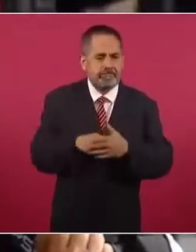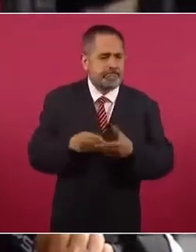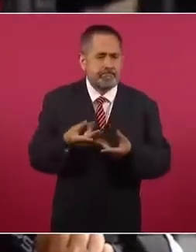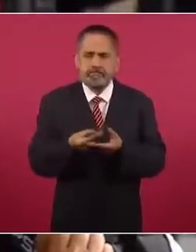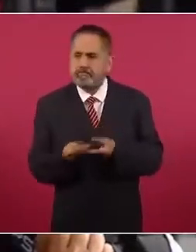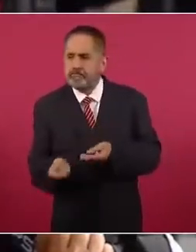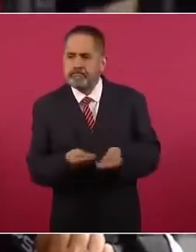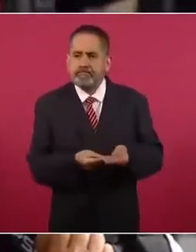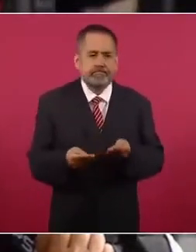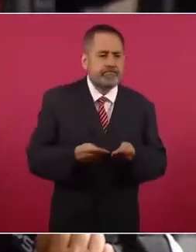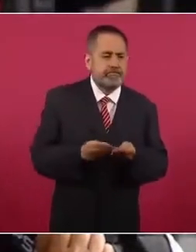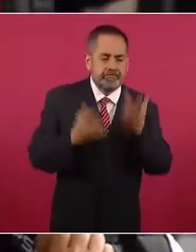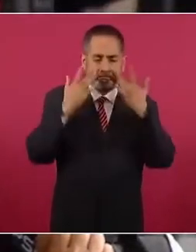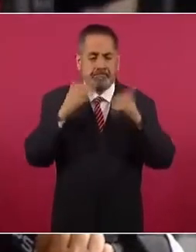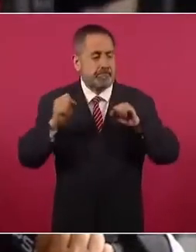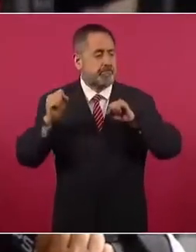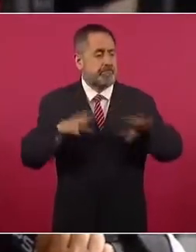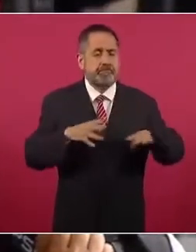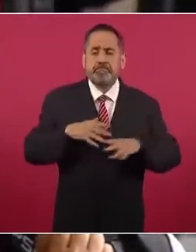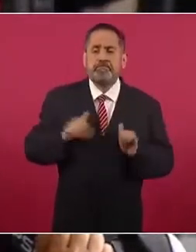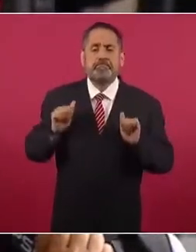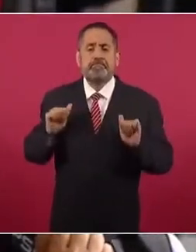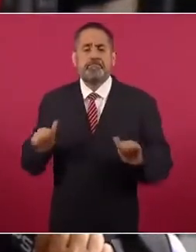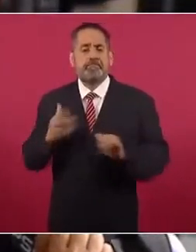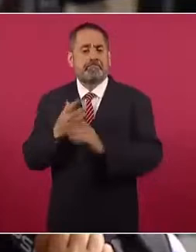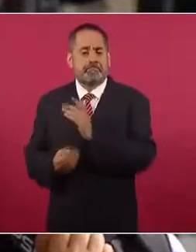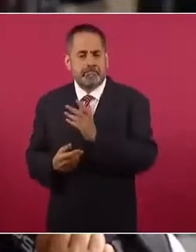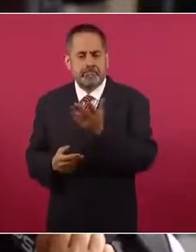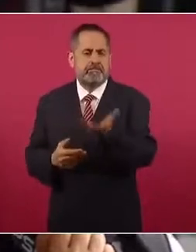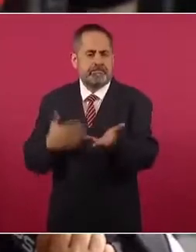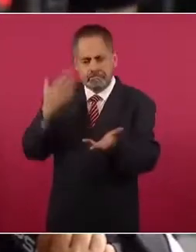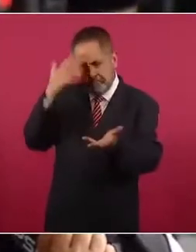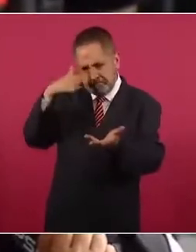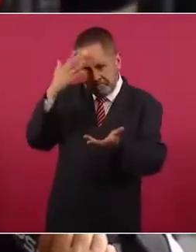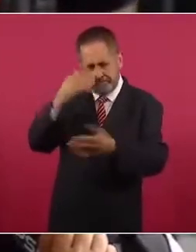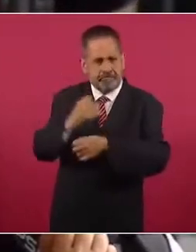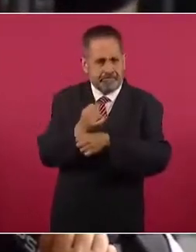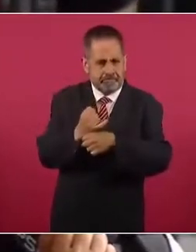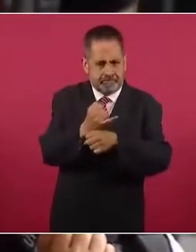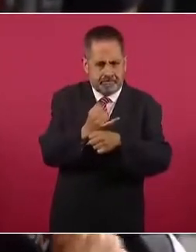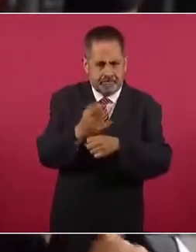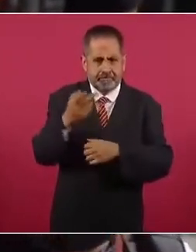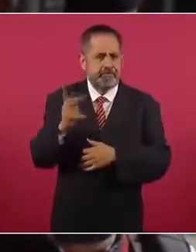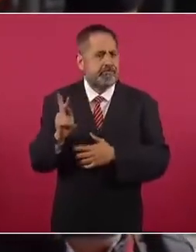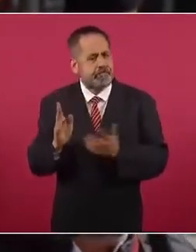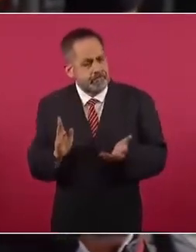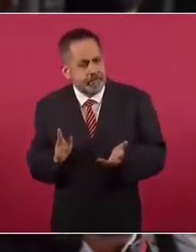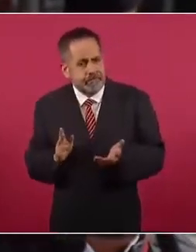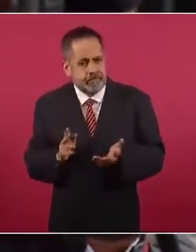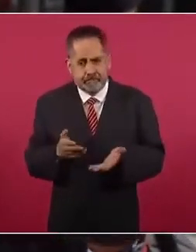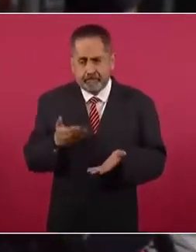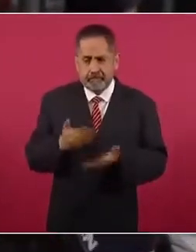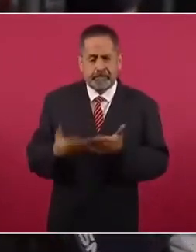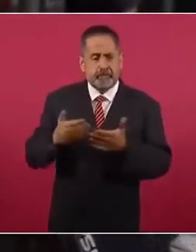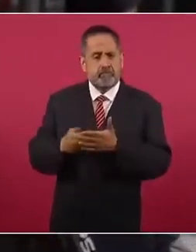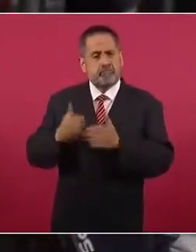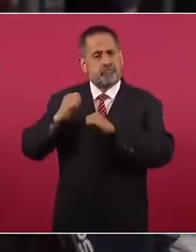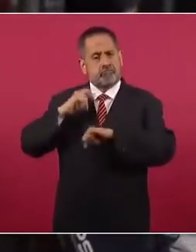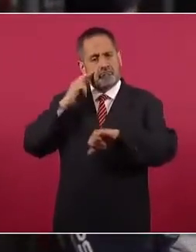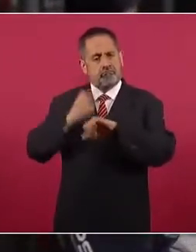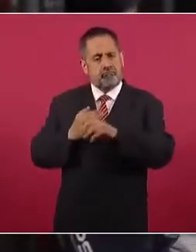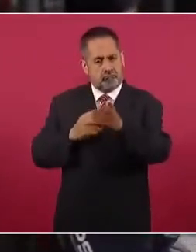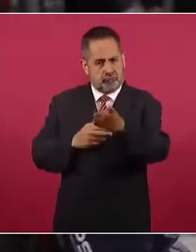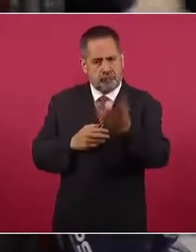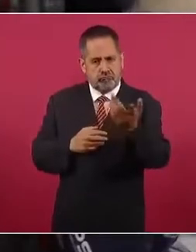al dejar la presidencia de la República. Como sabemos está la investigación, pero pregúntale, presidente, desde ahora su cargo pues